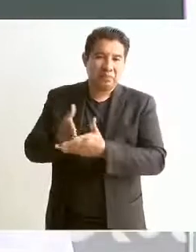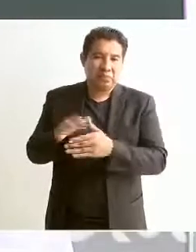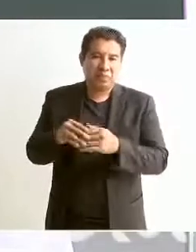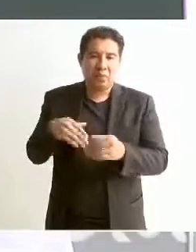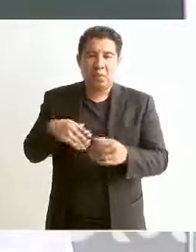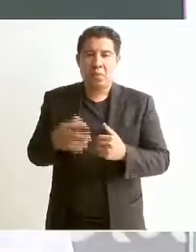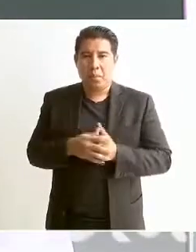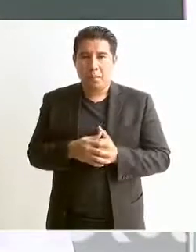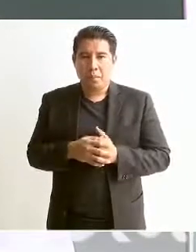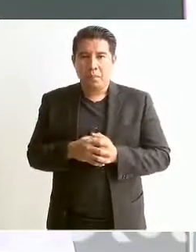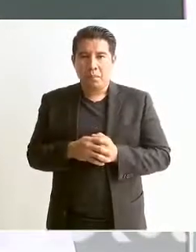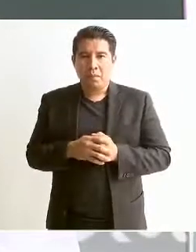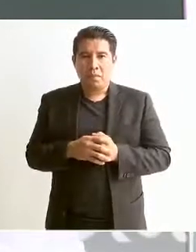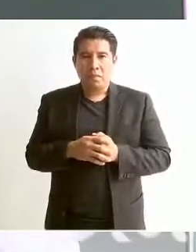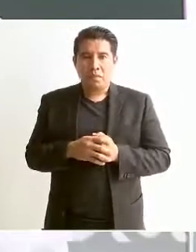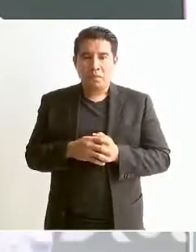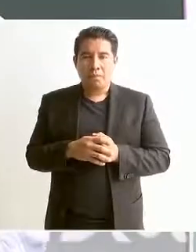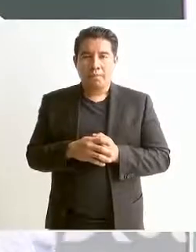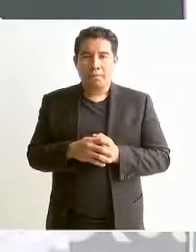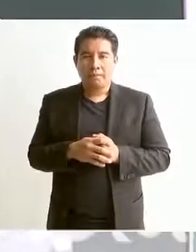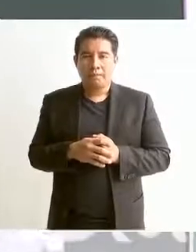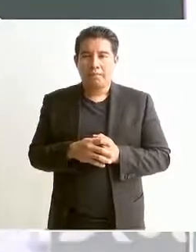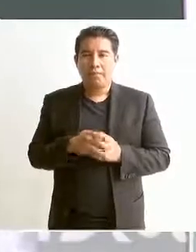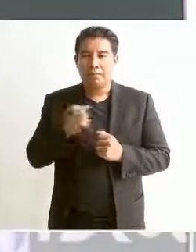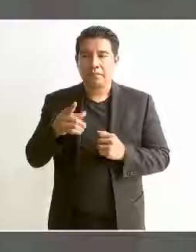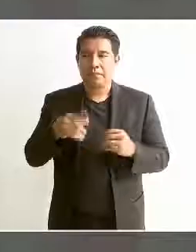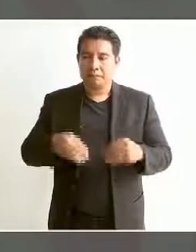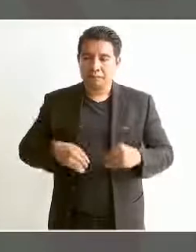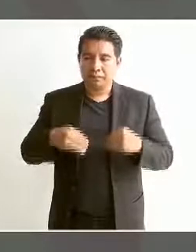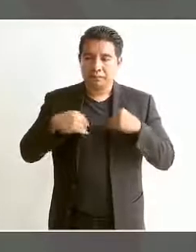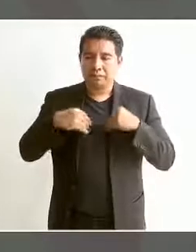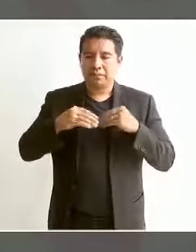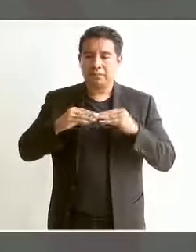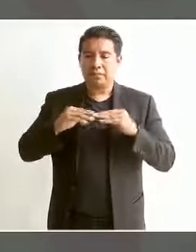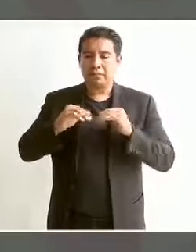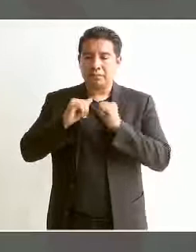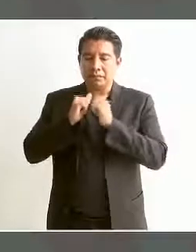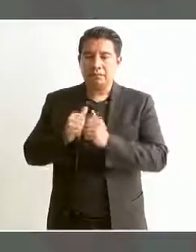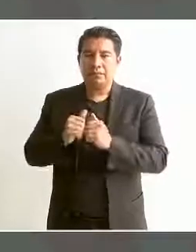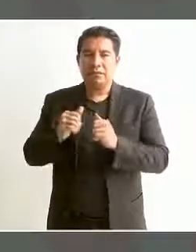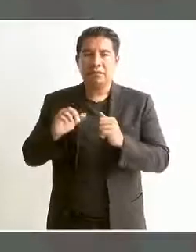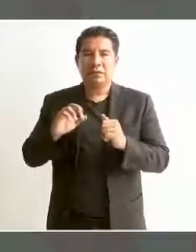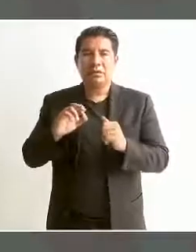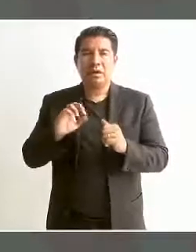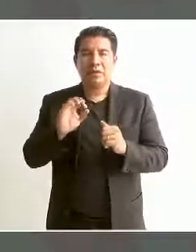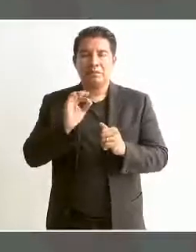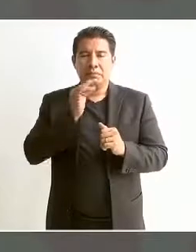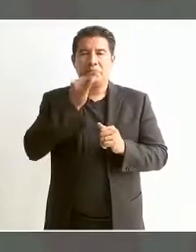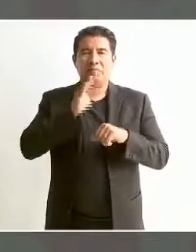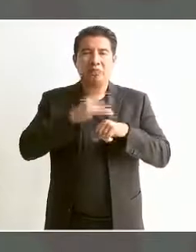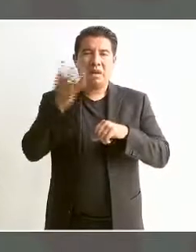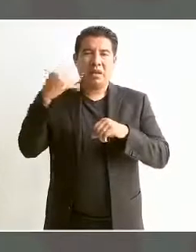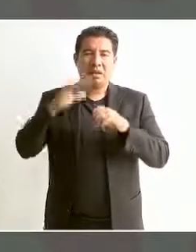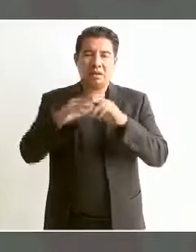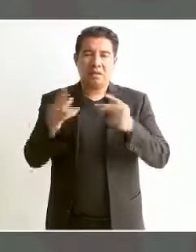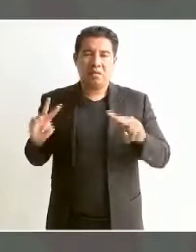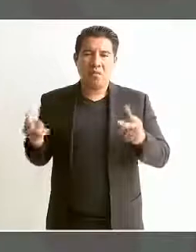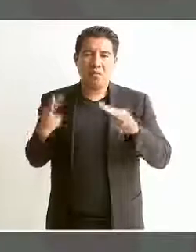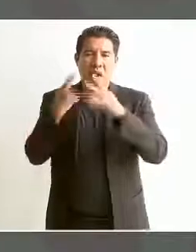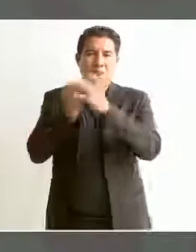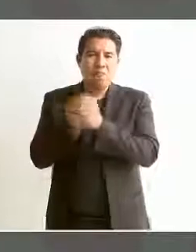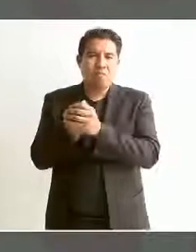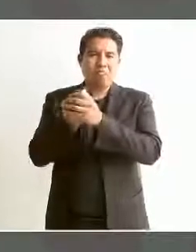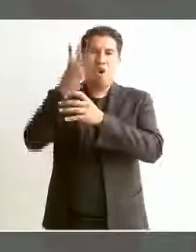se fueron a vivir luego del Chichonal a esa